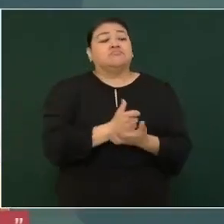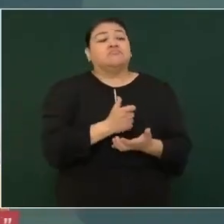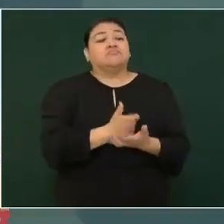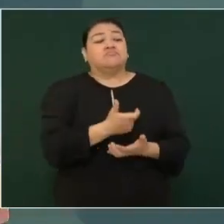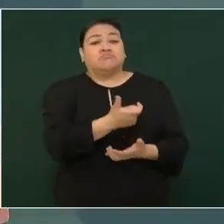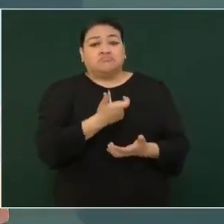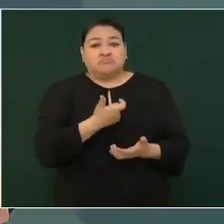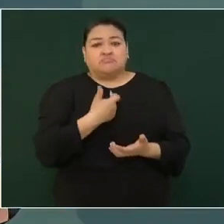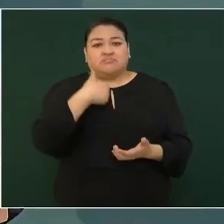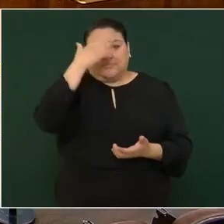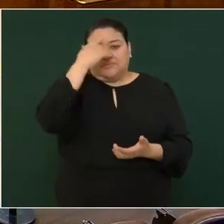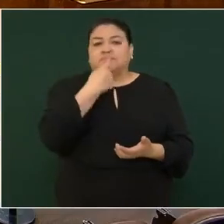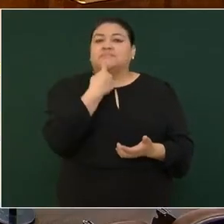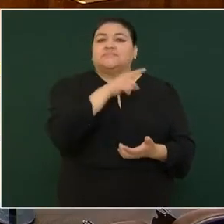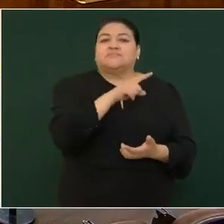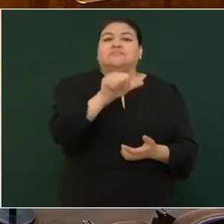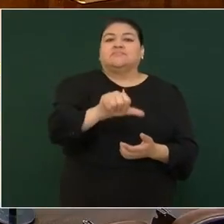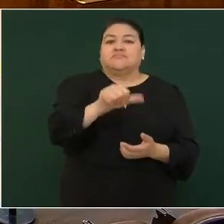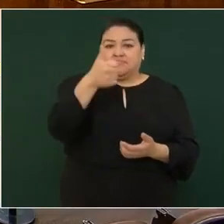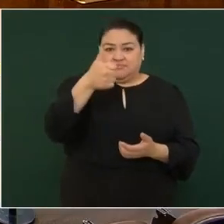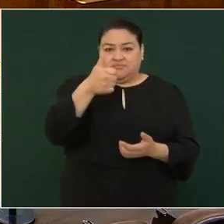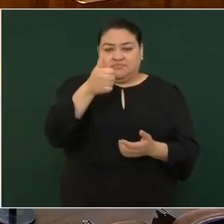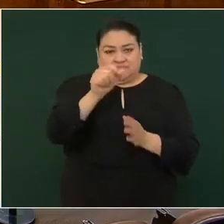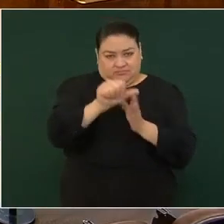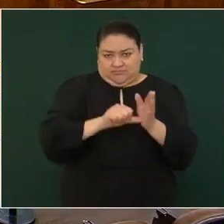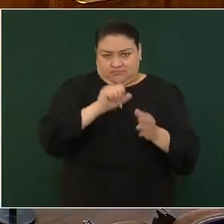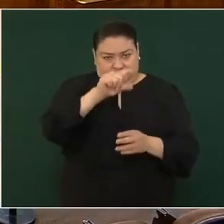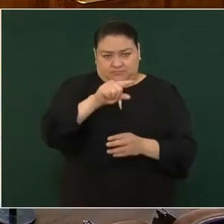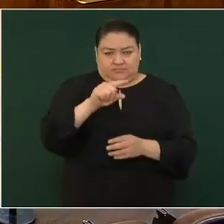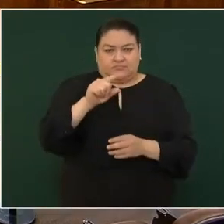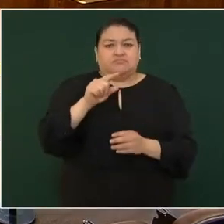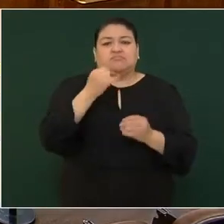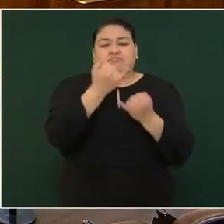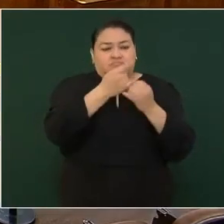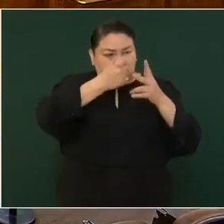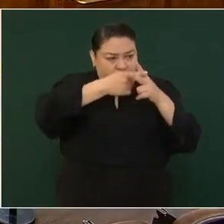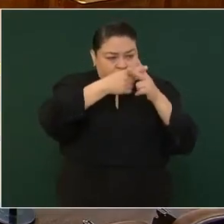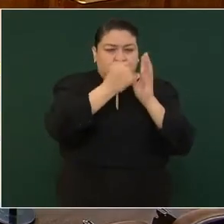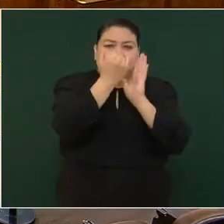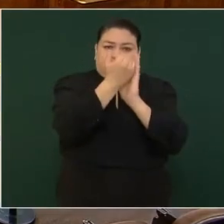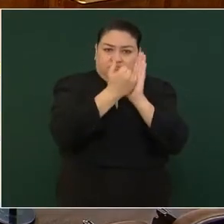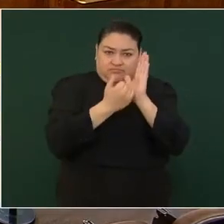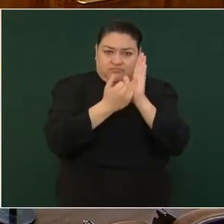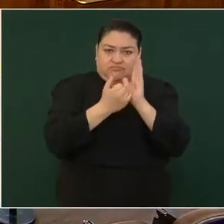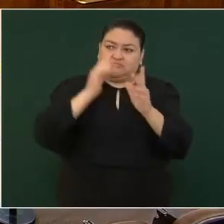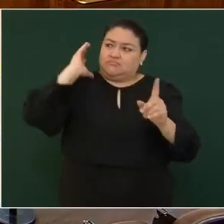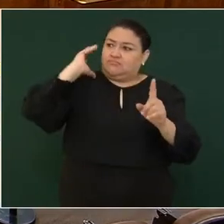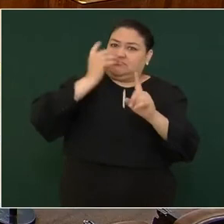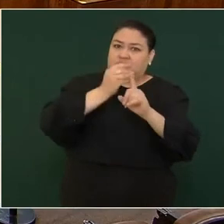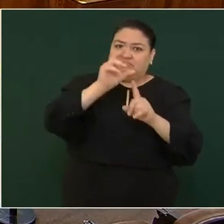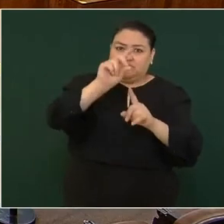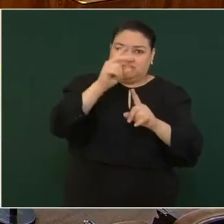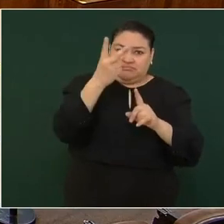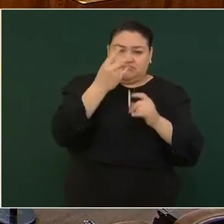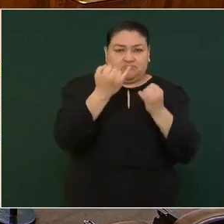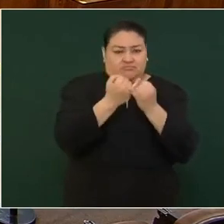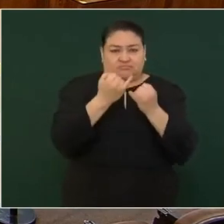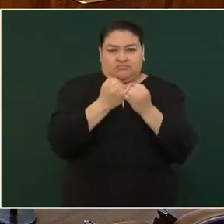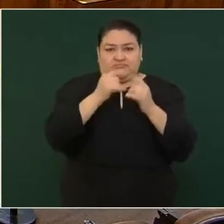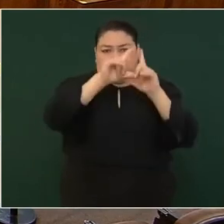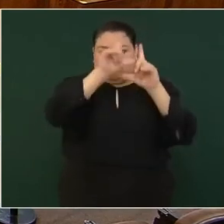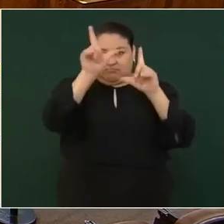11 delitos registrados. En marzo, su tendencia es a la baja, 32 en el año, 23 a nivel